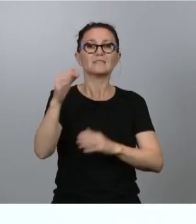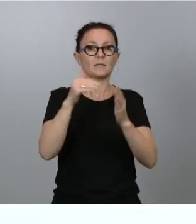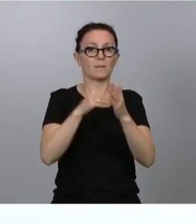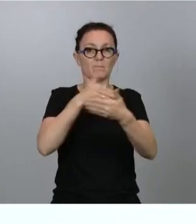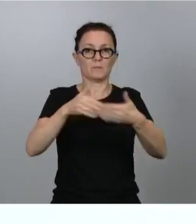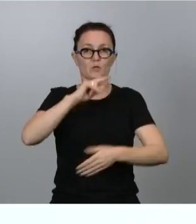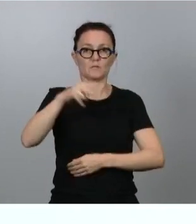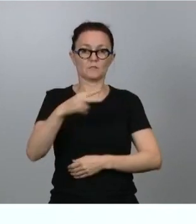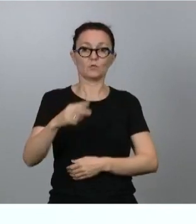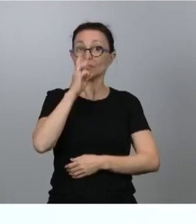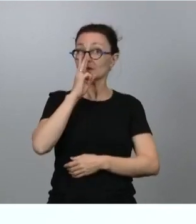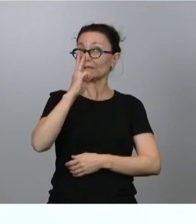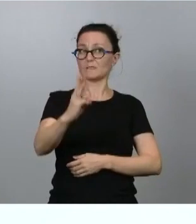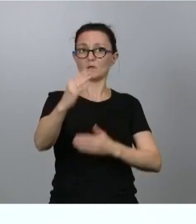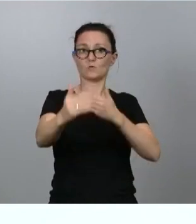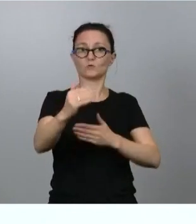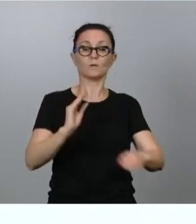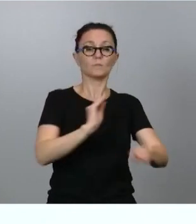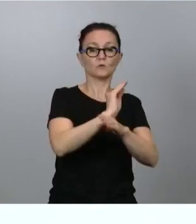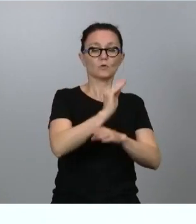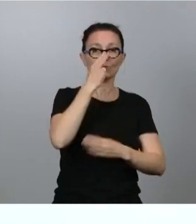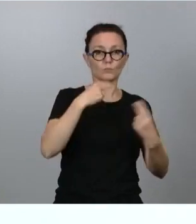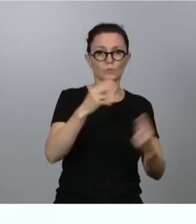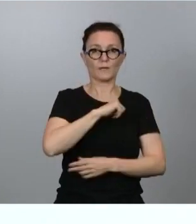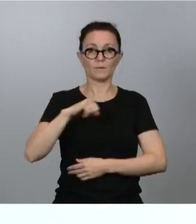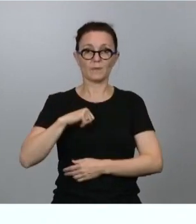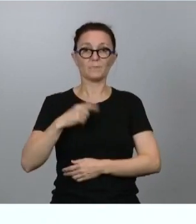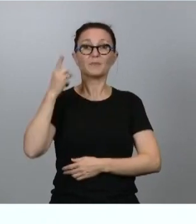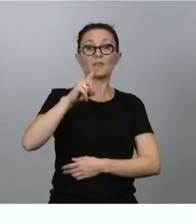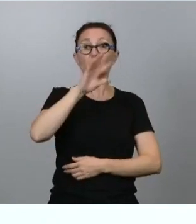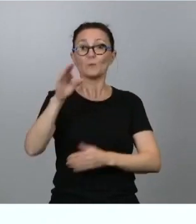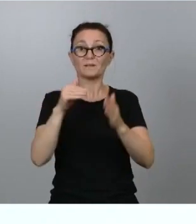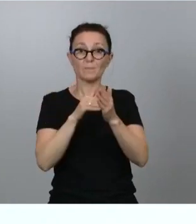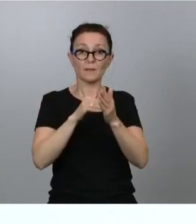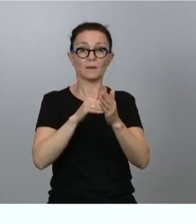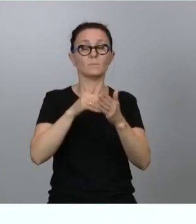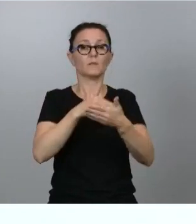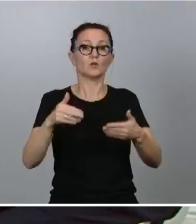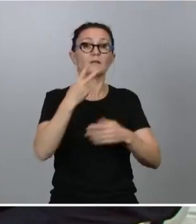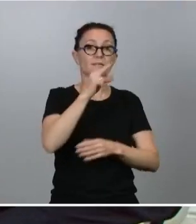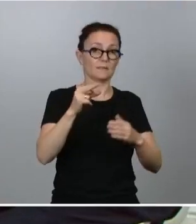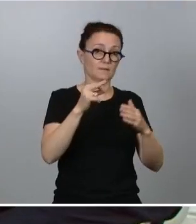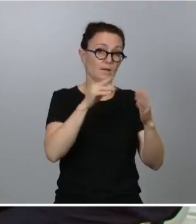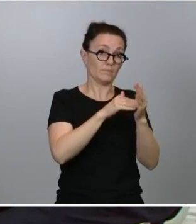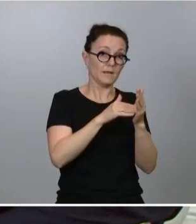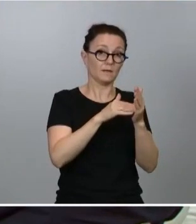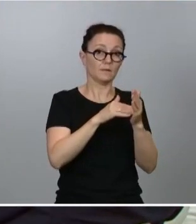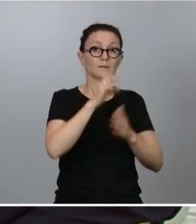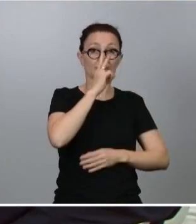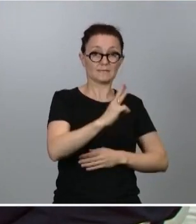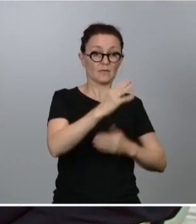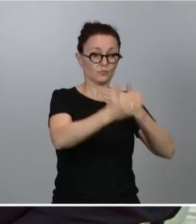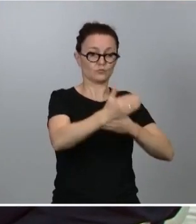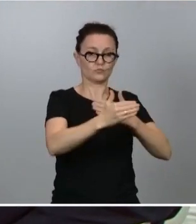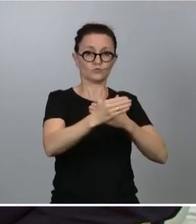próximos tres años, tanto en inversión pública como privada. Por tanto, de esos 140.000 millones de euros, 70.000 serán durante los tres primeros años y